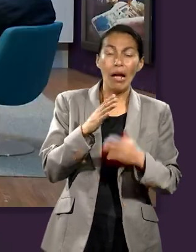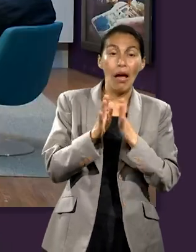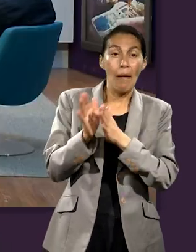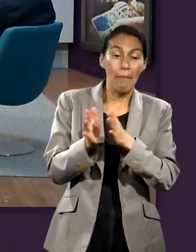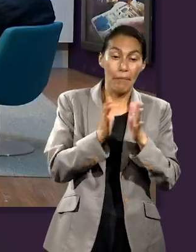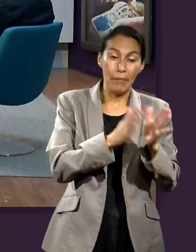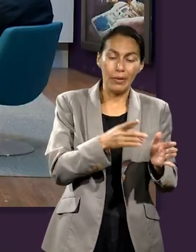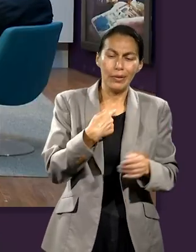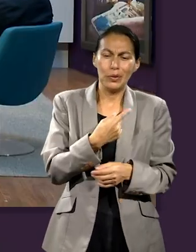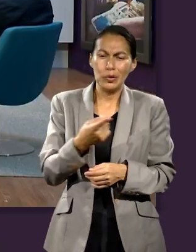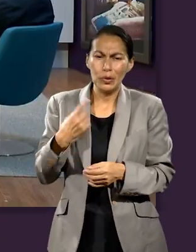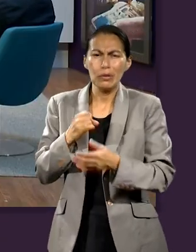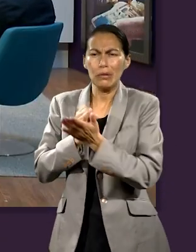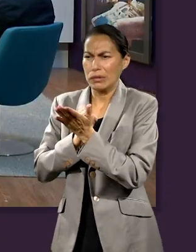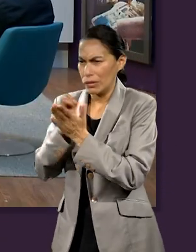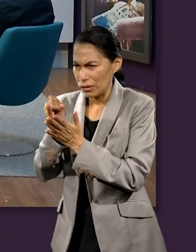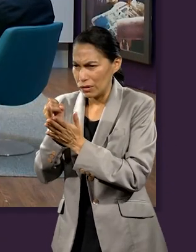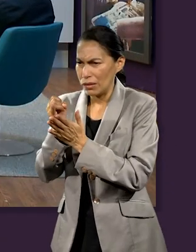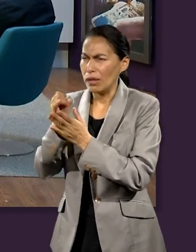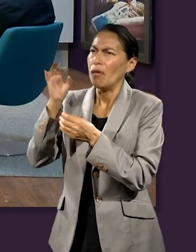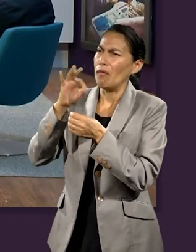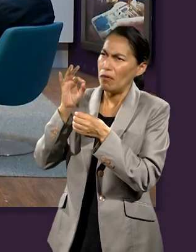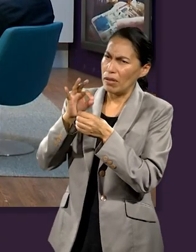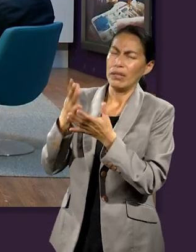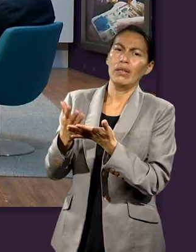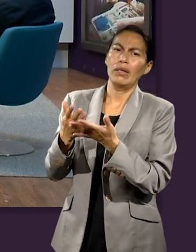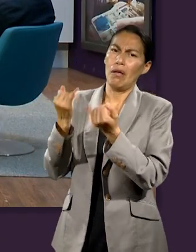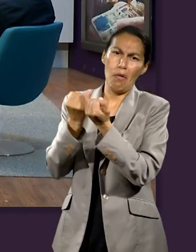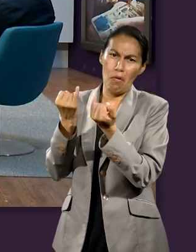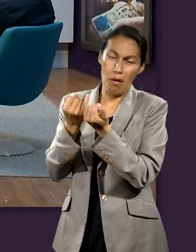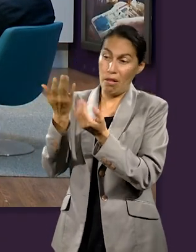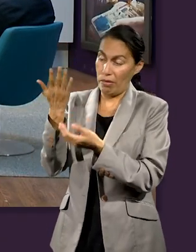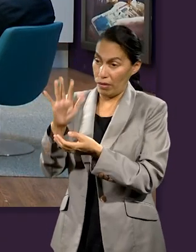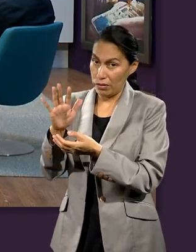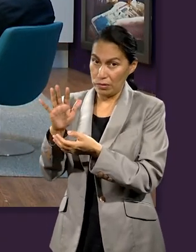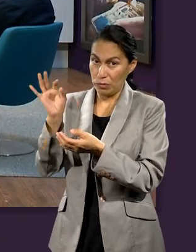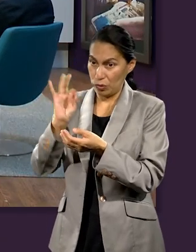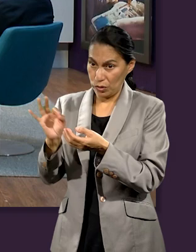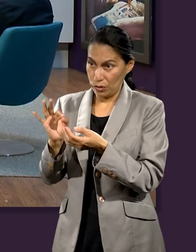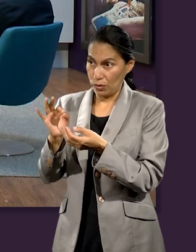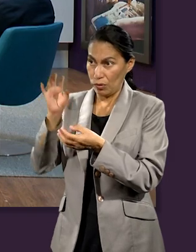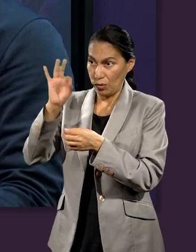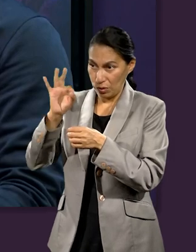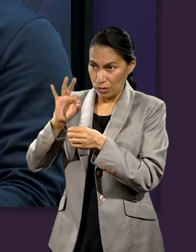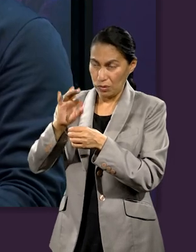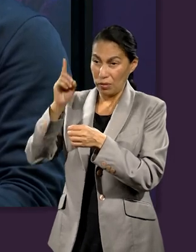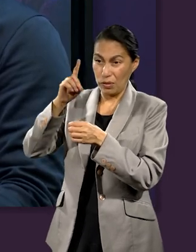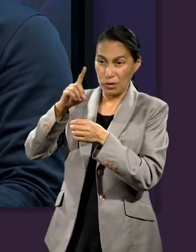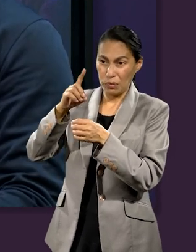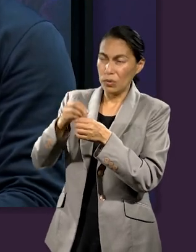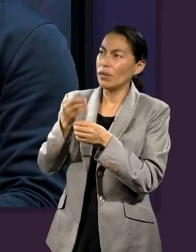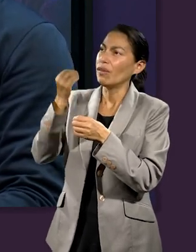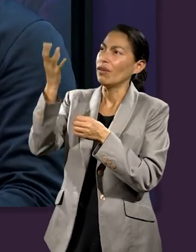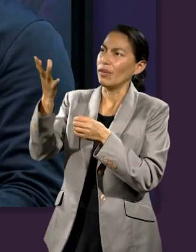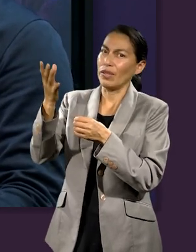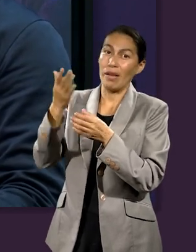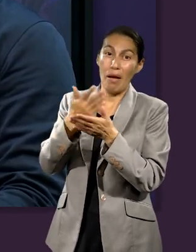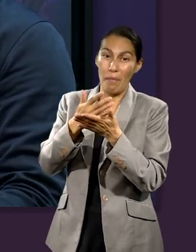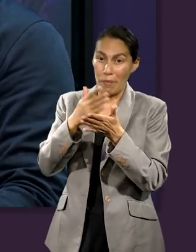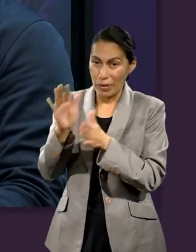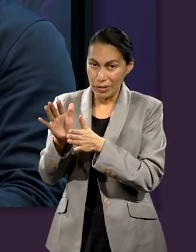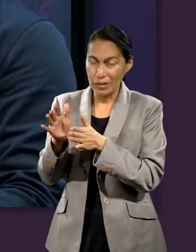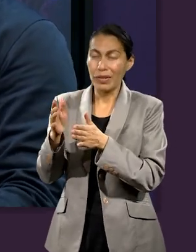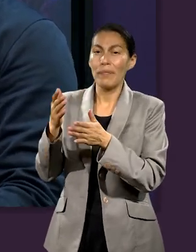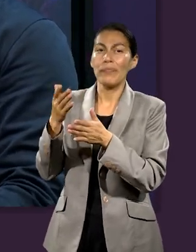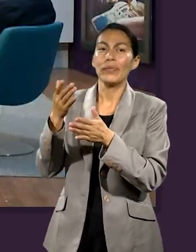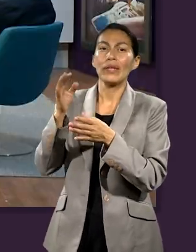establecido, como mencionaba hace rato, como un pacto, ¿no? Debe ser un acto racional de decir, yo quiero entregar esto a Dios. Tocaste